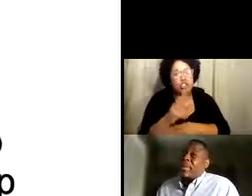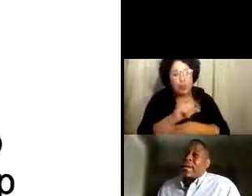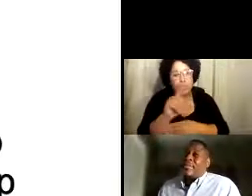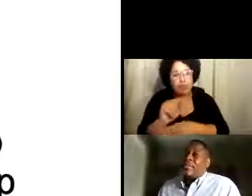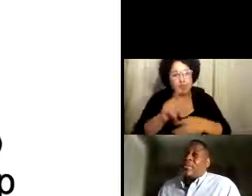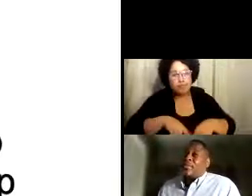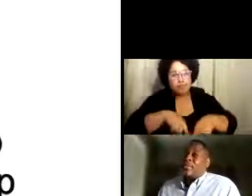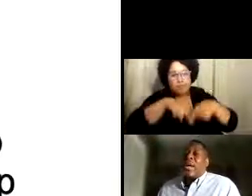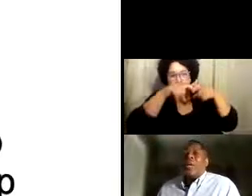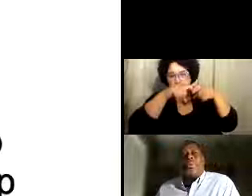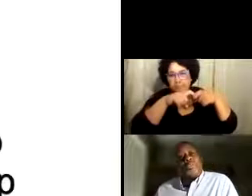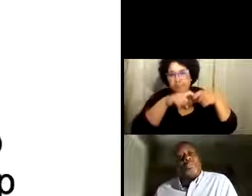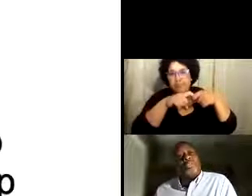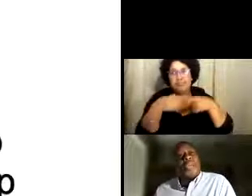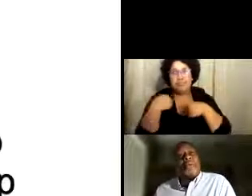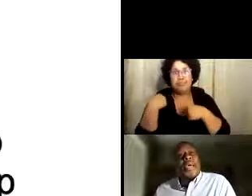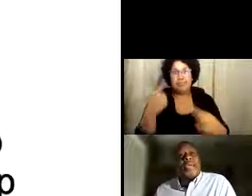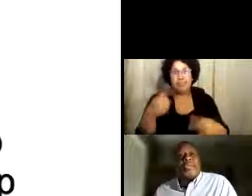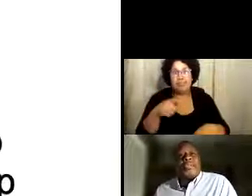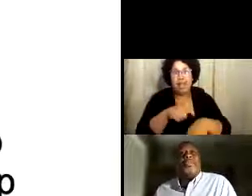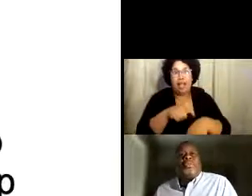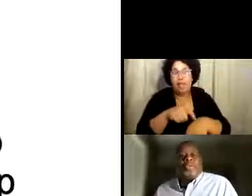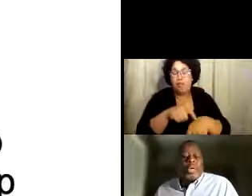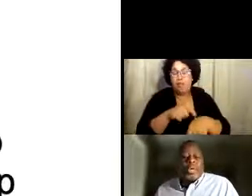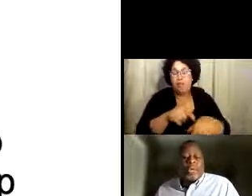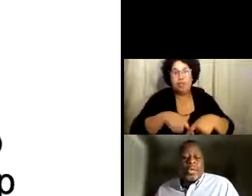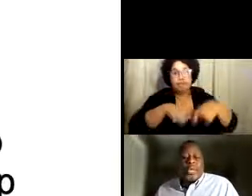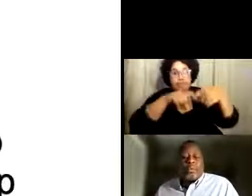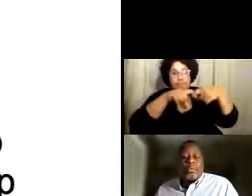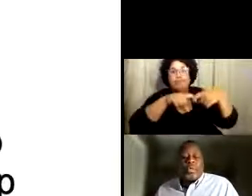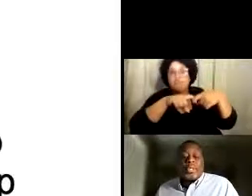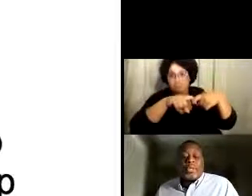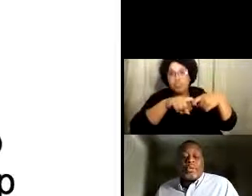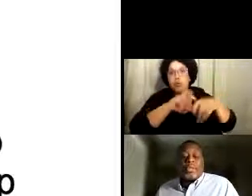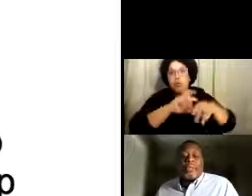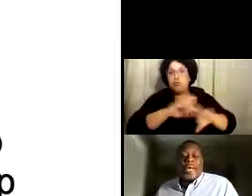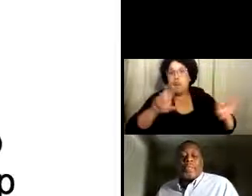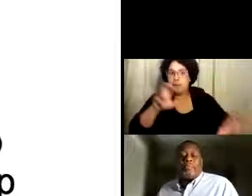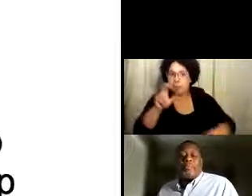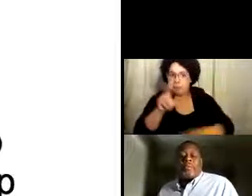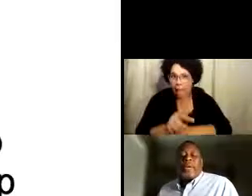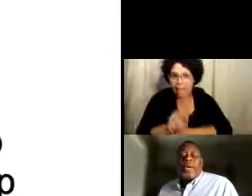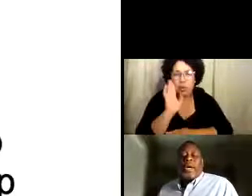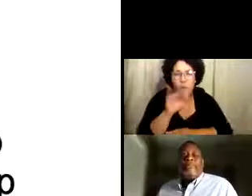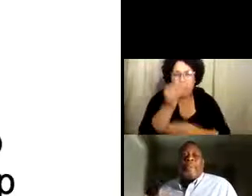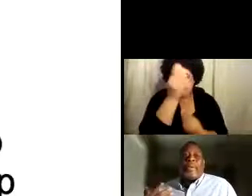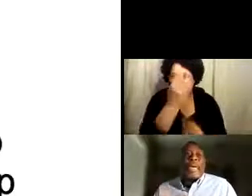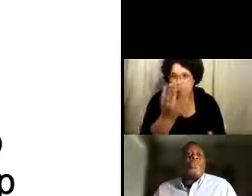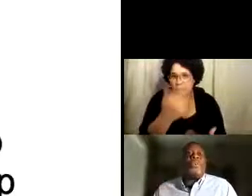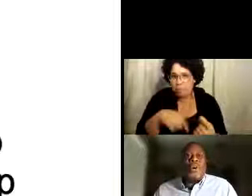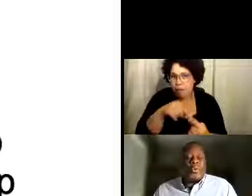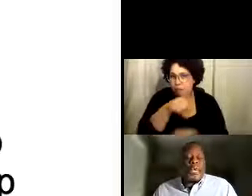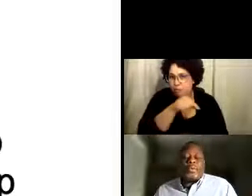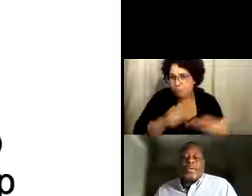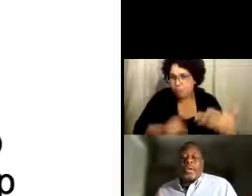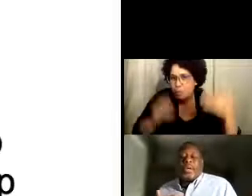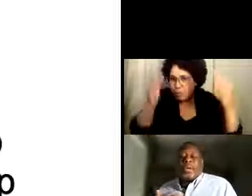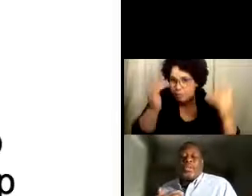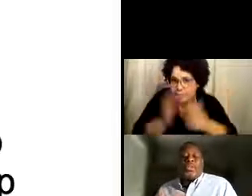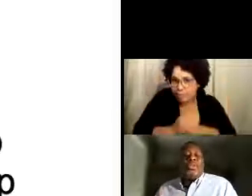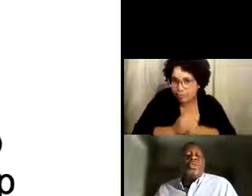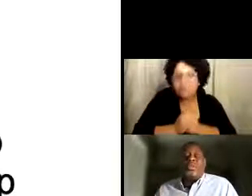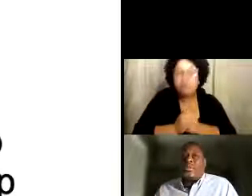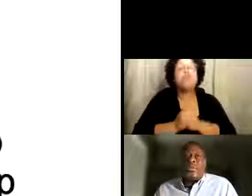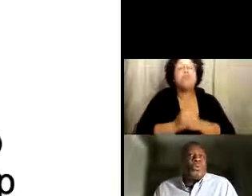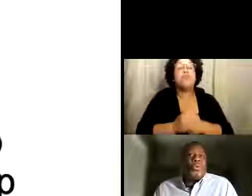cual es que pausamos en marzo de 2020. Ya ha pasado bastante tiempo, vamos a empezar a hacerlo de nuevo y queremos contarles cómo.